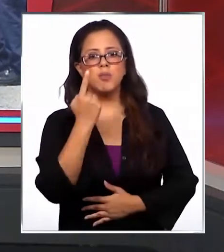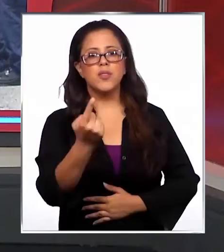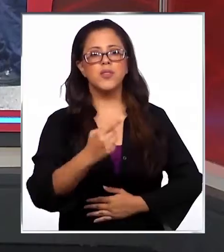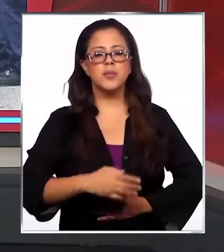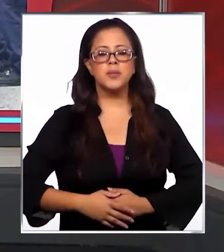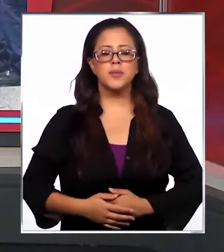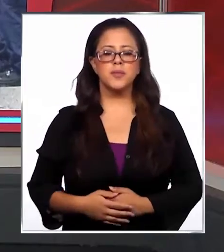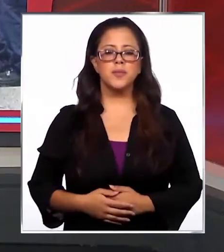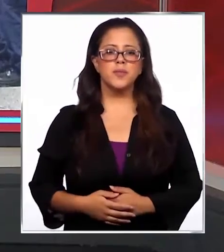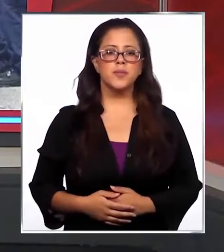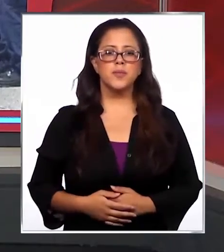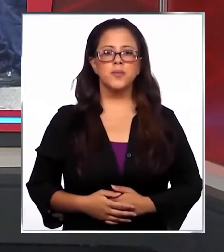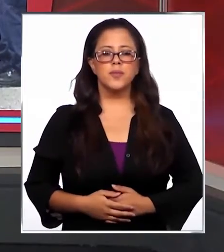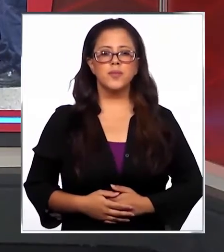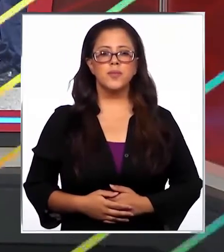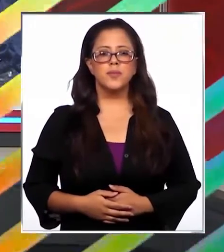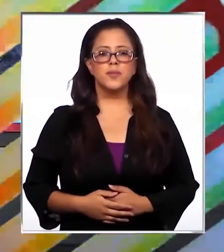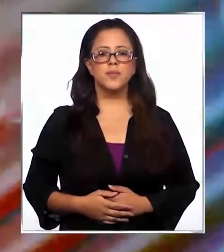Tequillón con el informe.